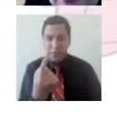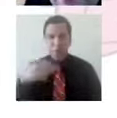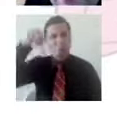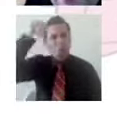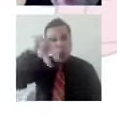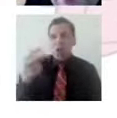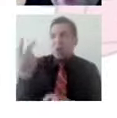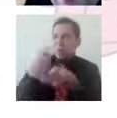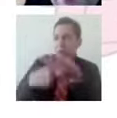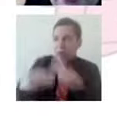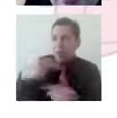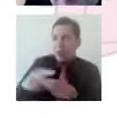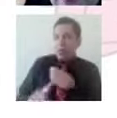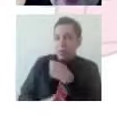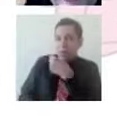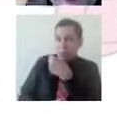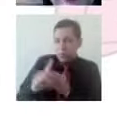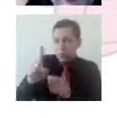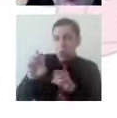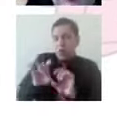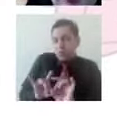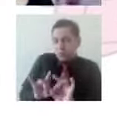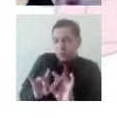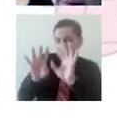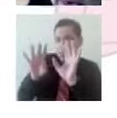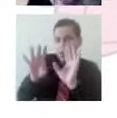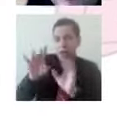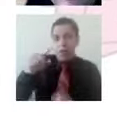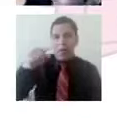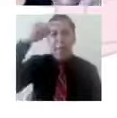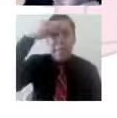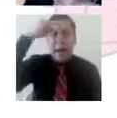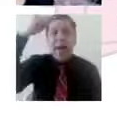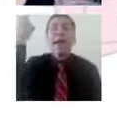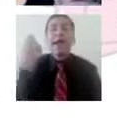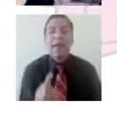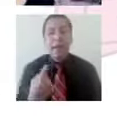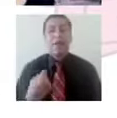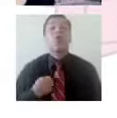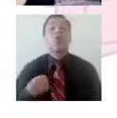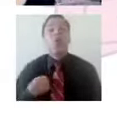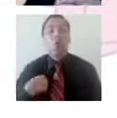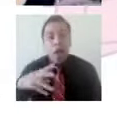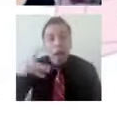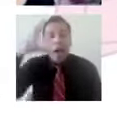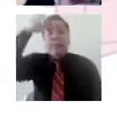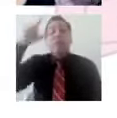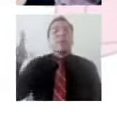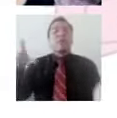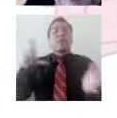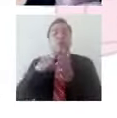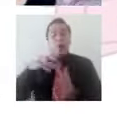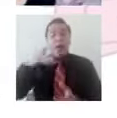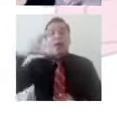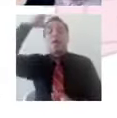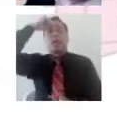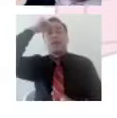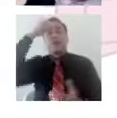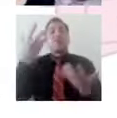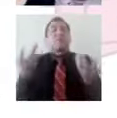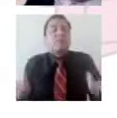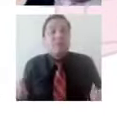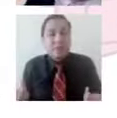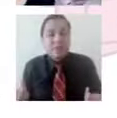temáticas? ¿Sí? Y así en cada una de las experiencias importantes. Por ello, parte de lo que